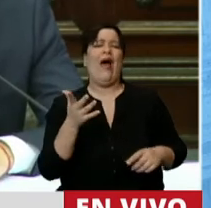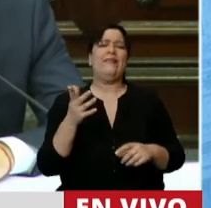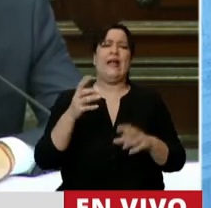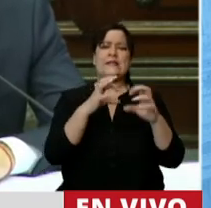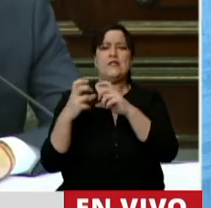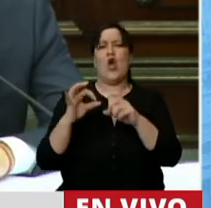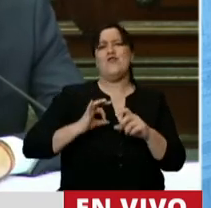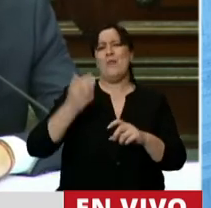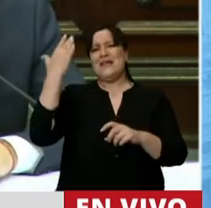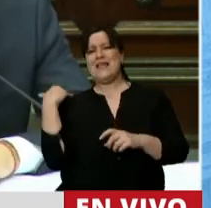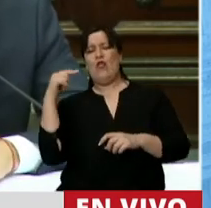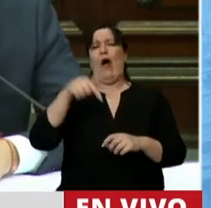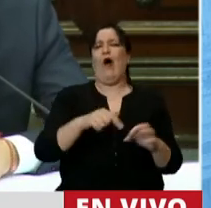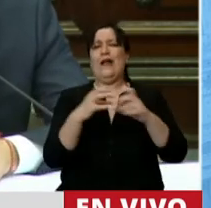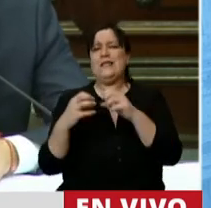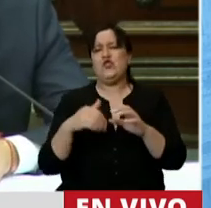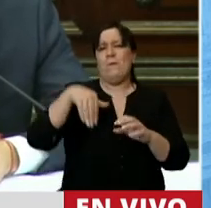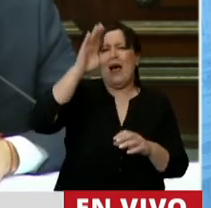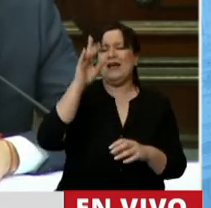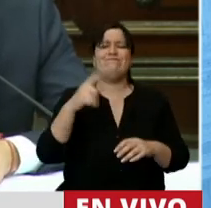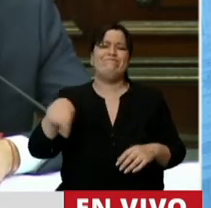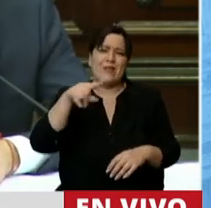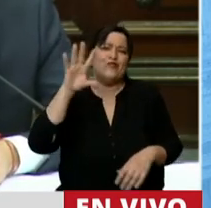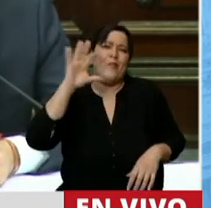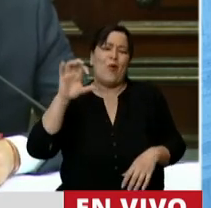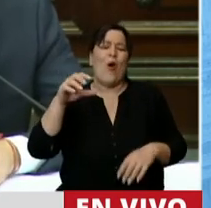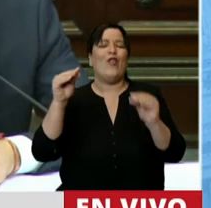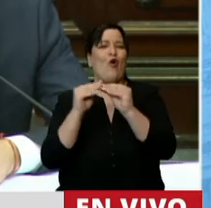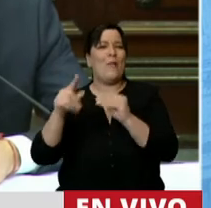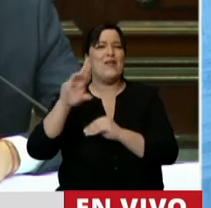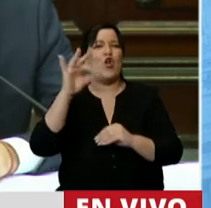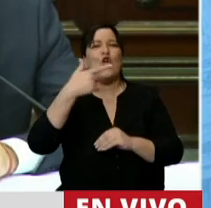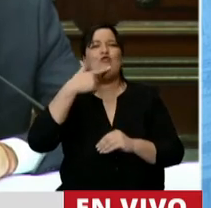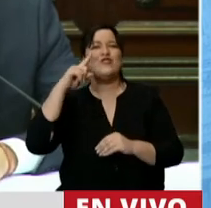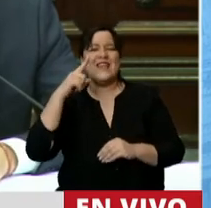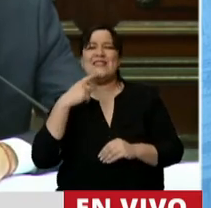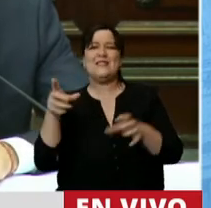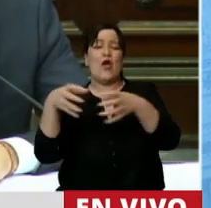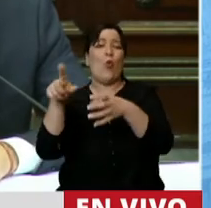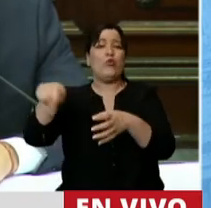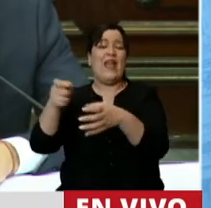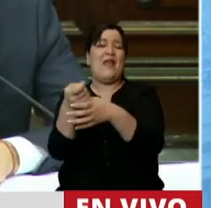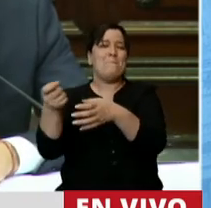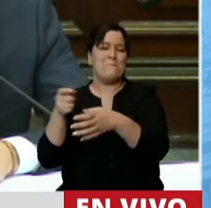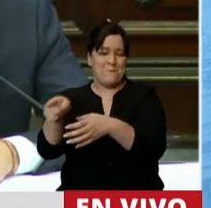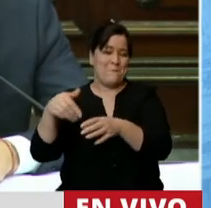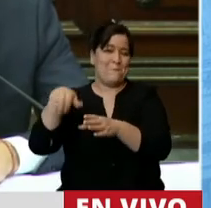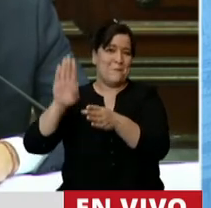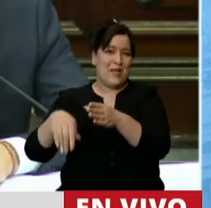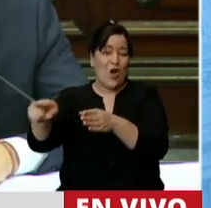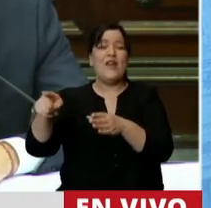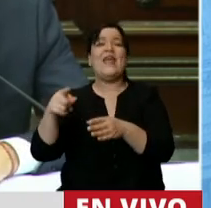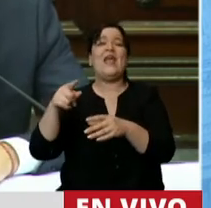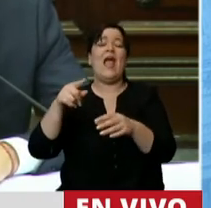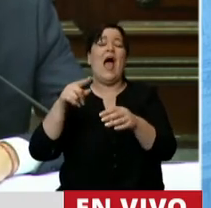no. Había elecciones y yo me acuerdo que mi colega Rossi siempre me decía, ustedes son minorías, si quieren sesionar, junten el quórum,